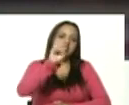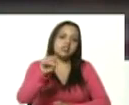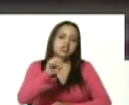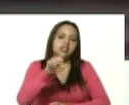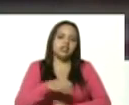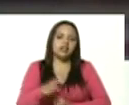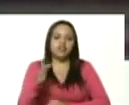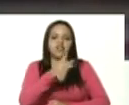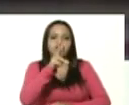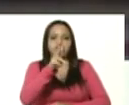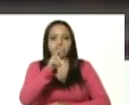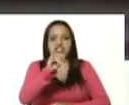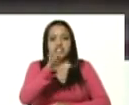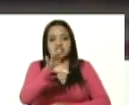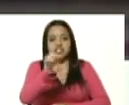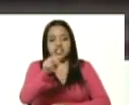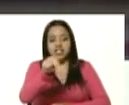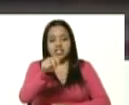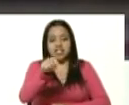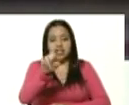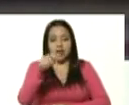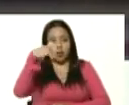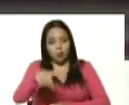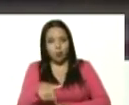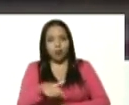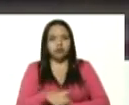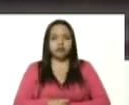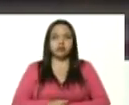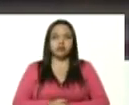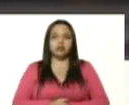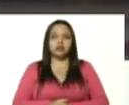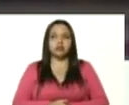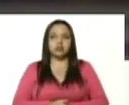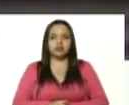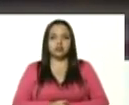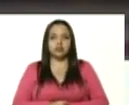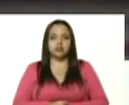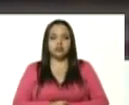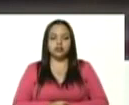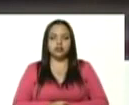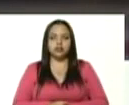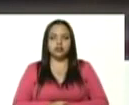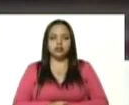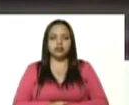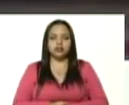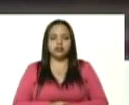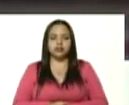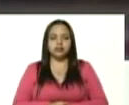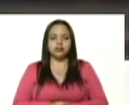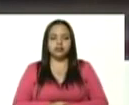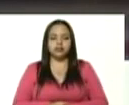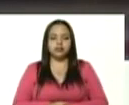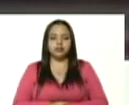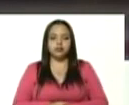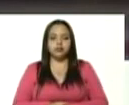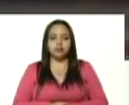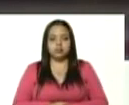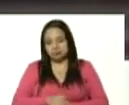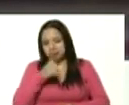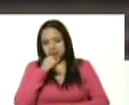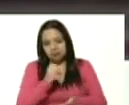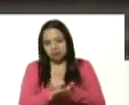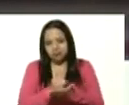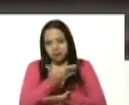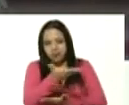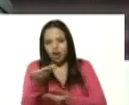Vicente Pepe Rangel realmente José Vicente no es José Vicente él es Pepe Pepe Rangel fíjense ustedes